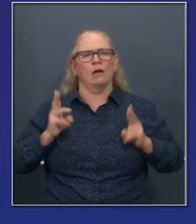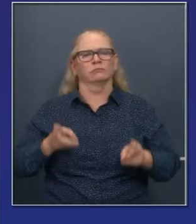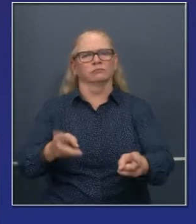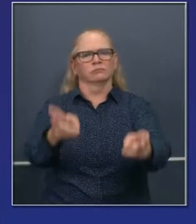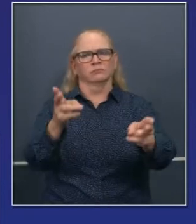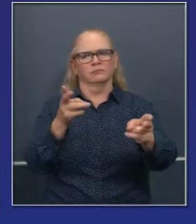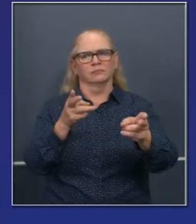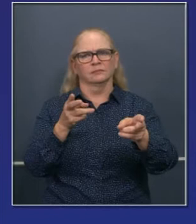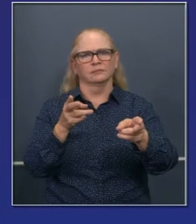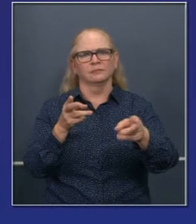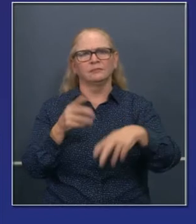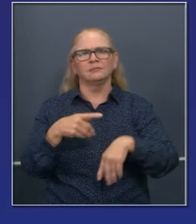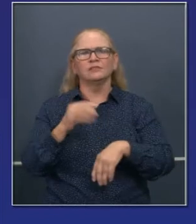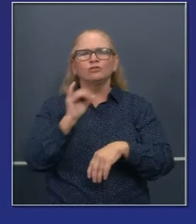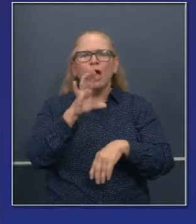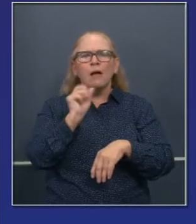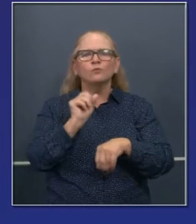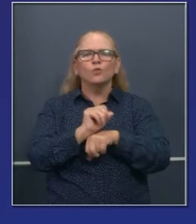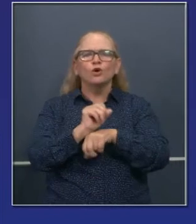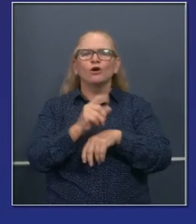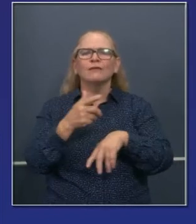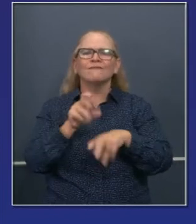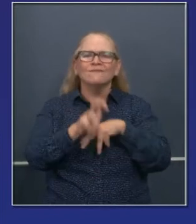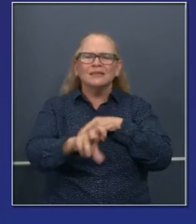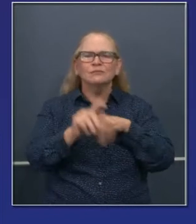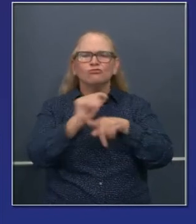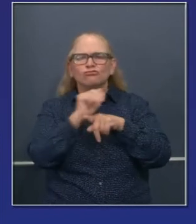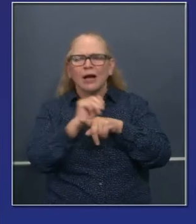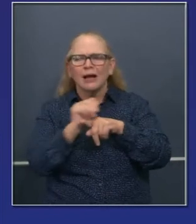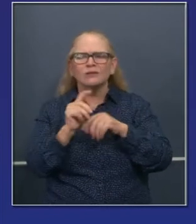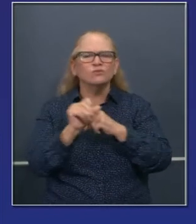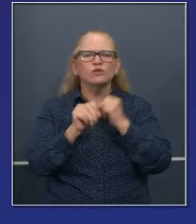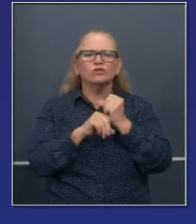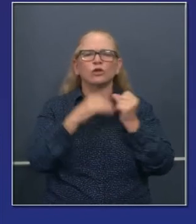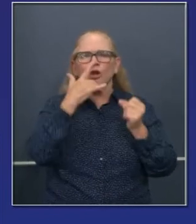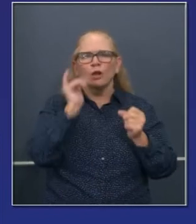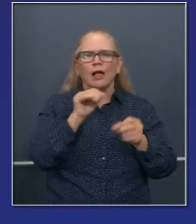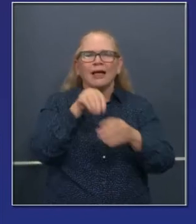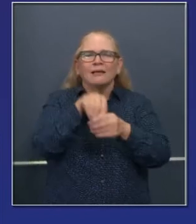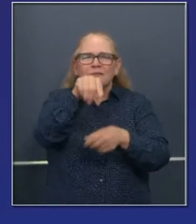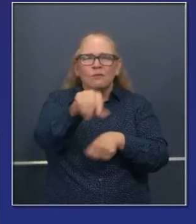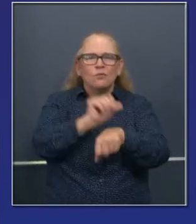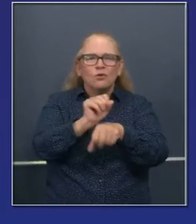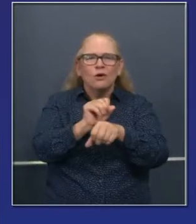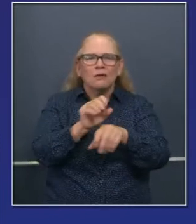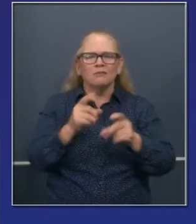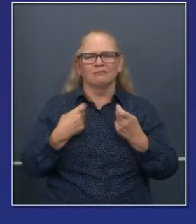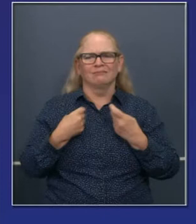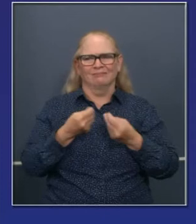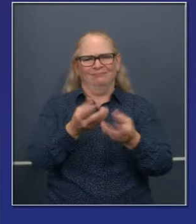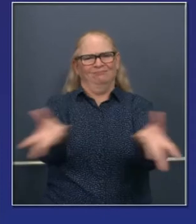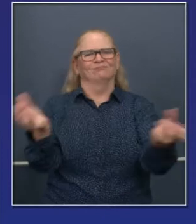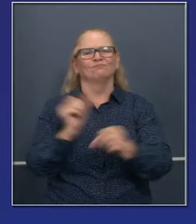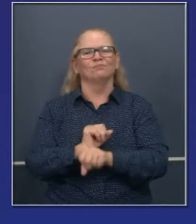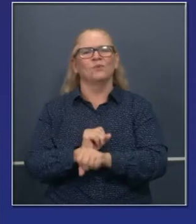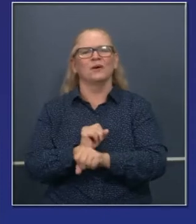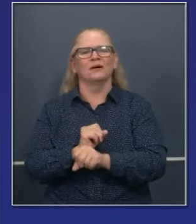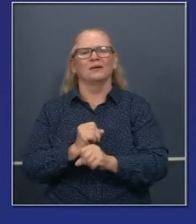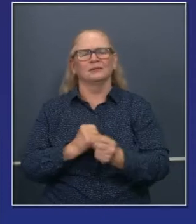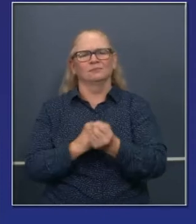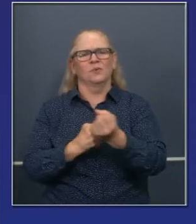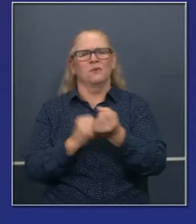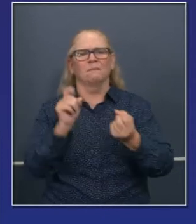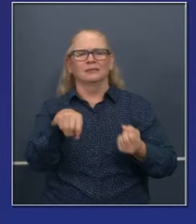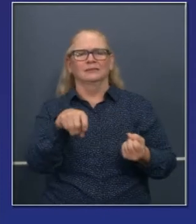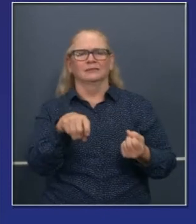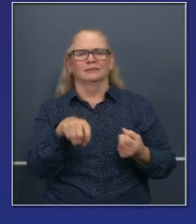fundada por el Estado, dinero de bonos que no ha sido gastado aún, proyectos que ya están andando y no me gusta usar